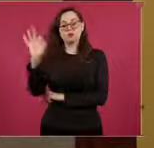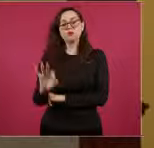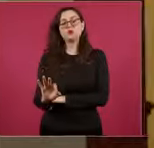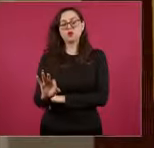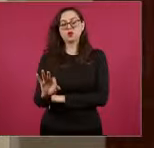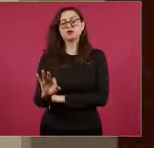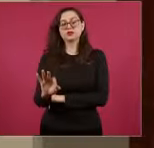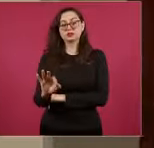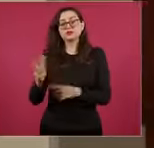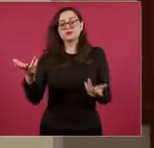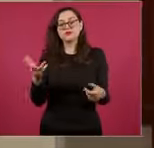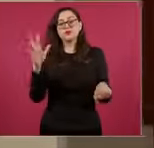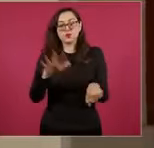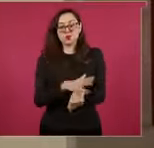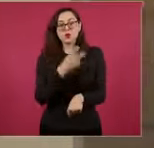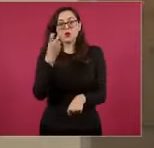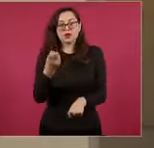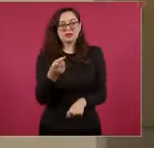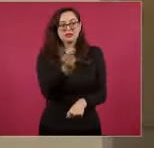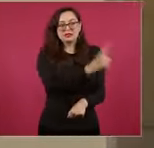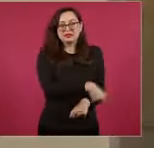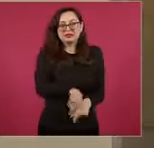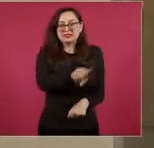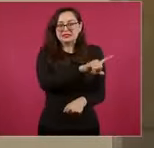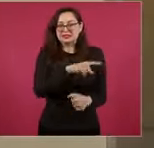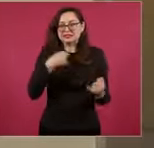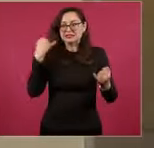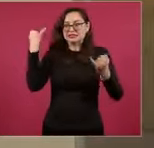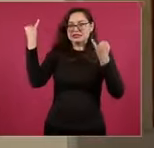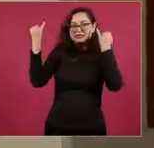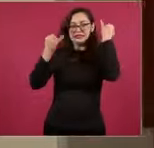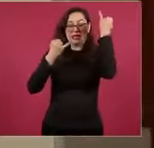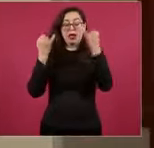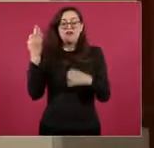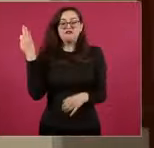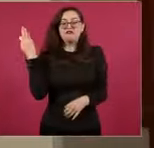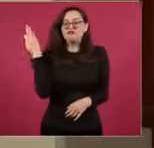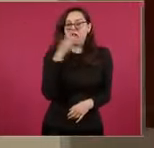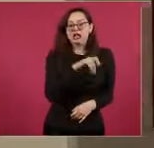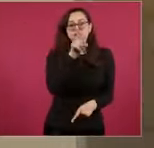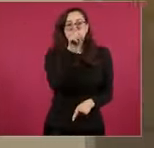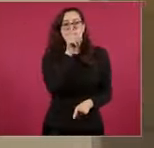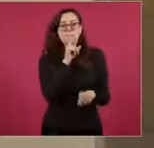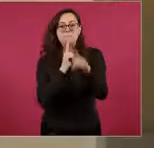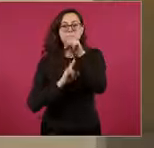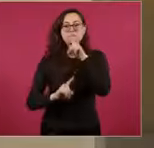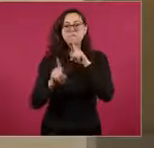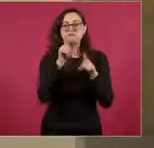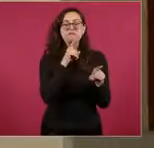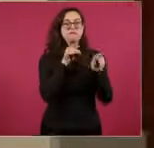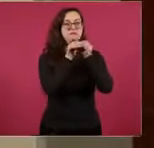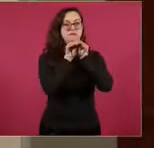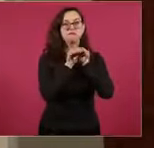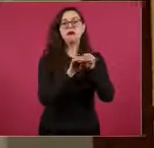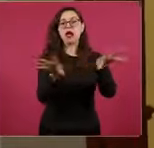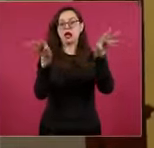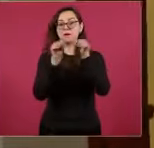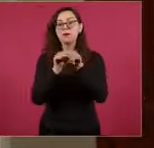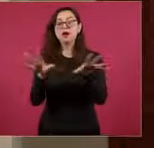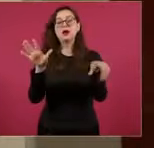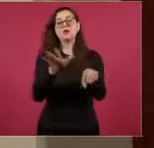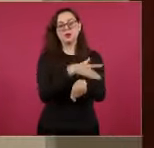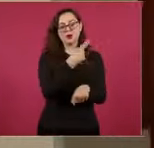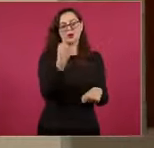falso debate, porque es obvio que tanto las cúpulas empresariales como partidos de oposición, como